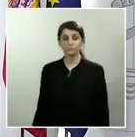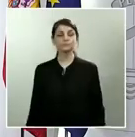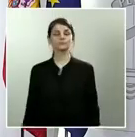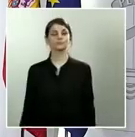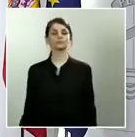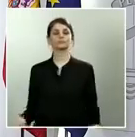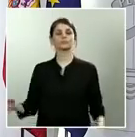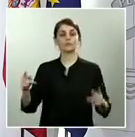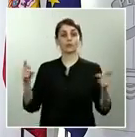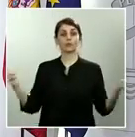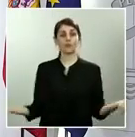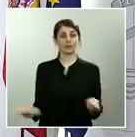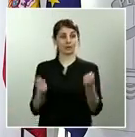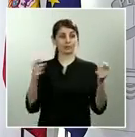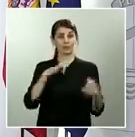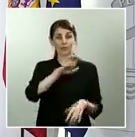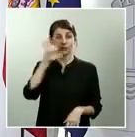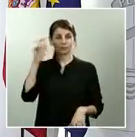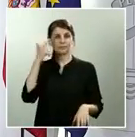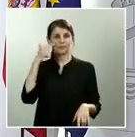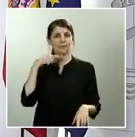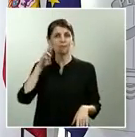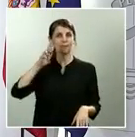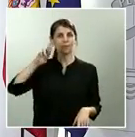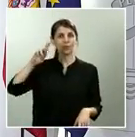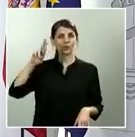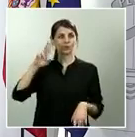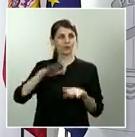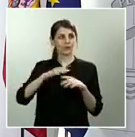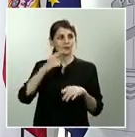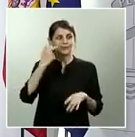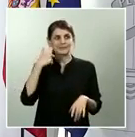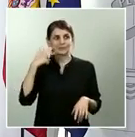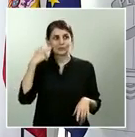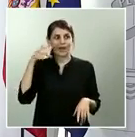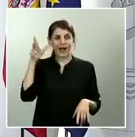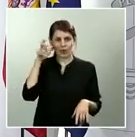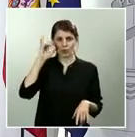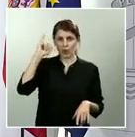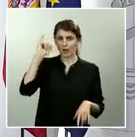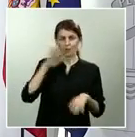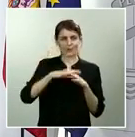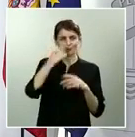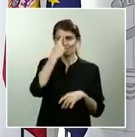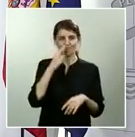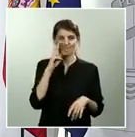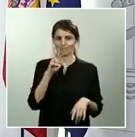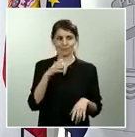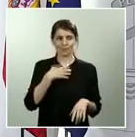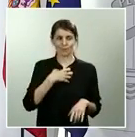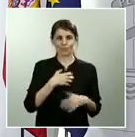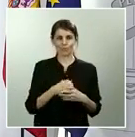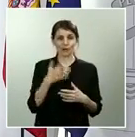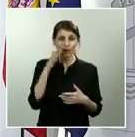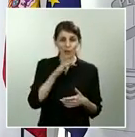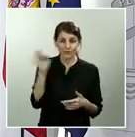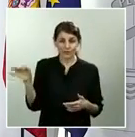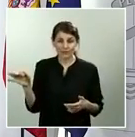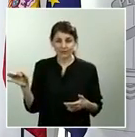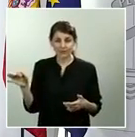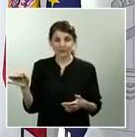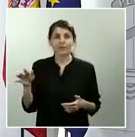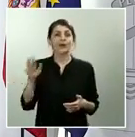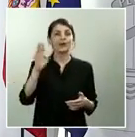imágenes, pero creo que se ha ido, sí tenemos audio en todo caso. Adelante, Político. Hola, buenas tardes. Cristina Gallardo desde